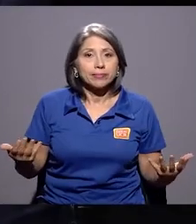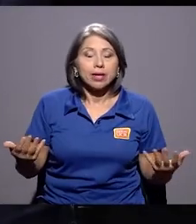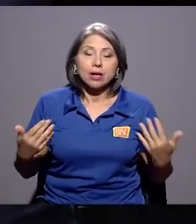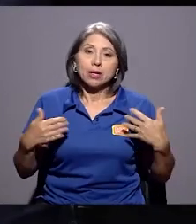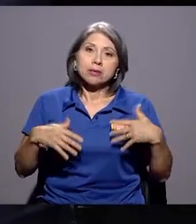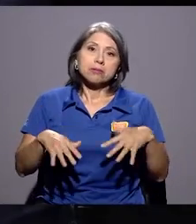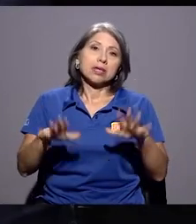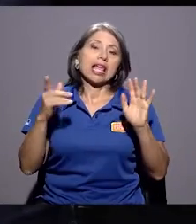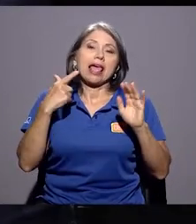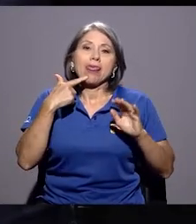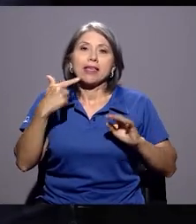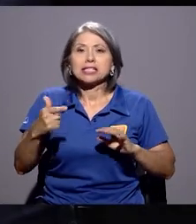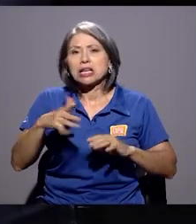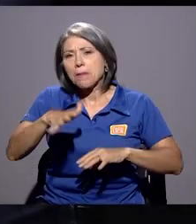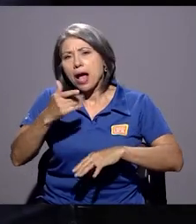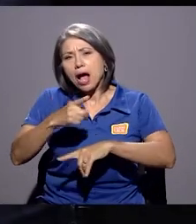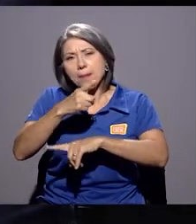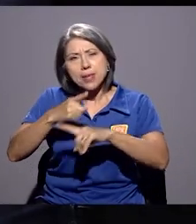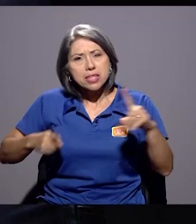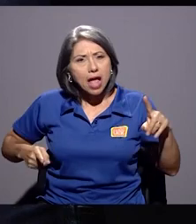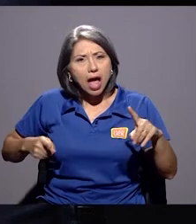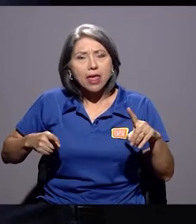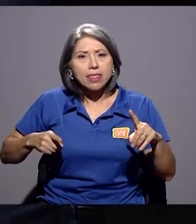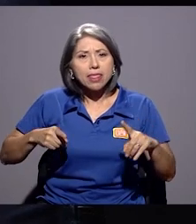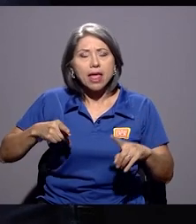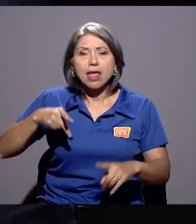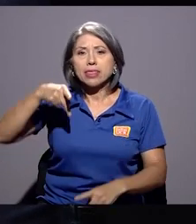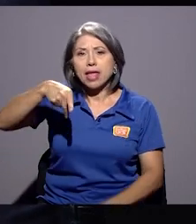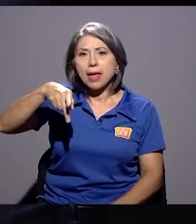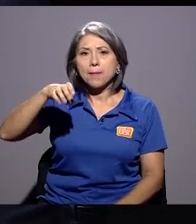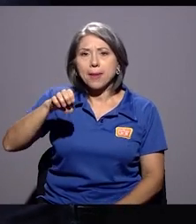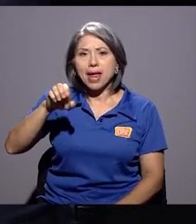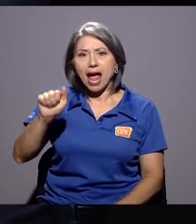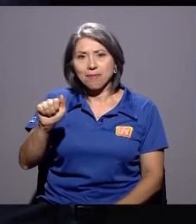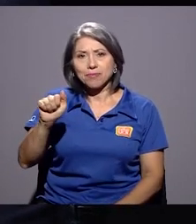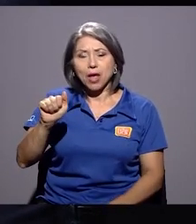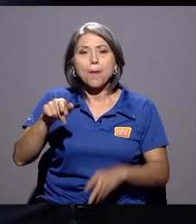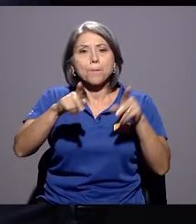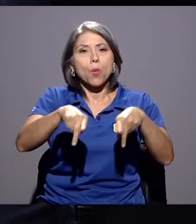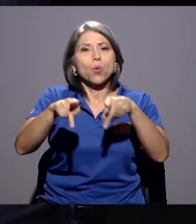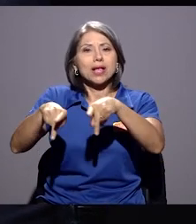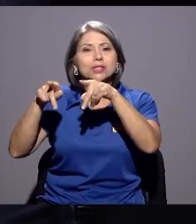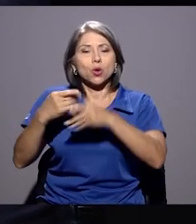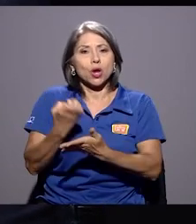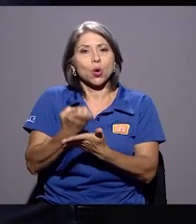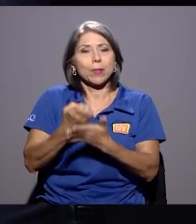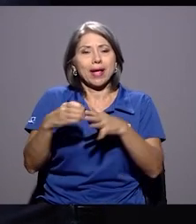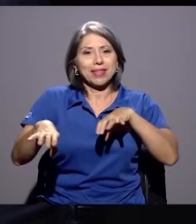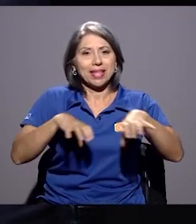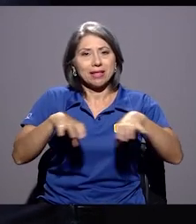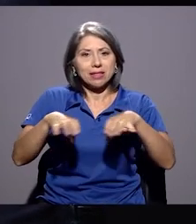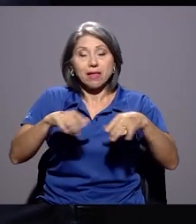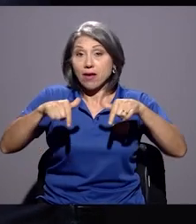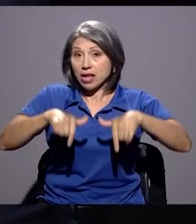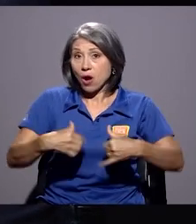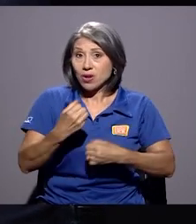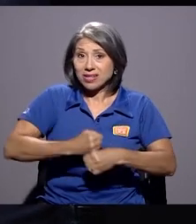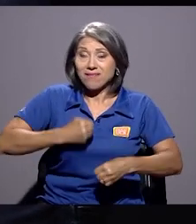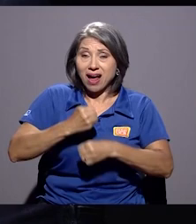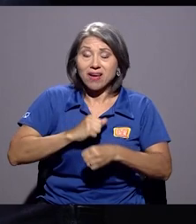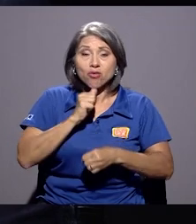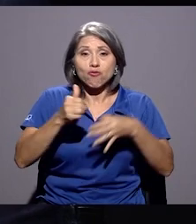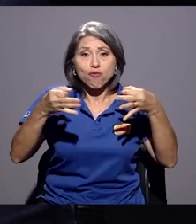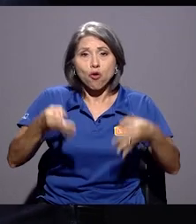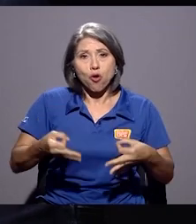ni qué decir de cerca de la mitad de la PEA, de la población económicamente activa que hoy está trabajando en